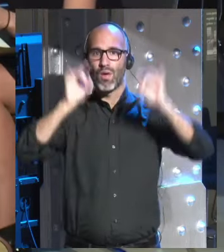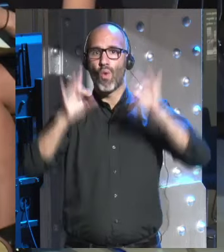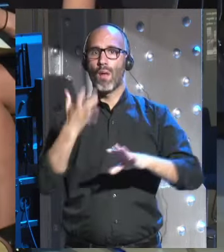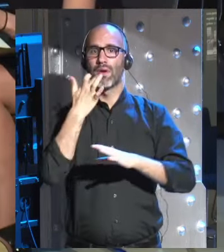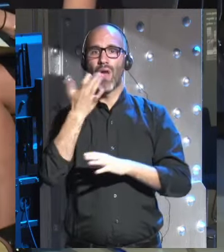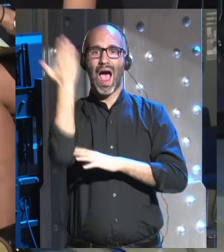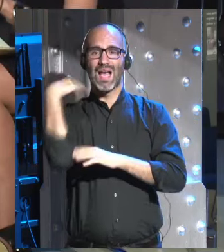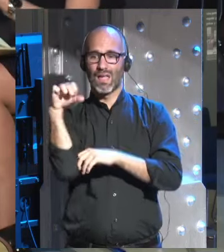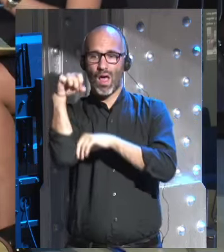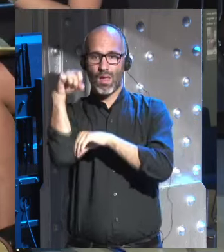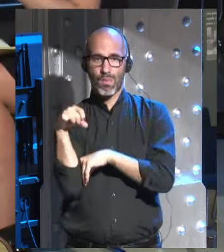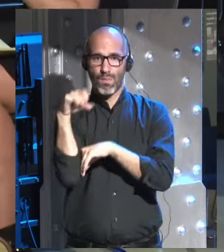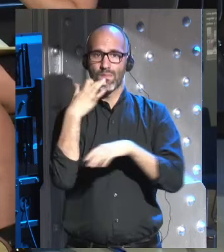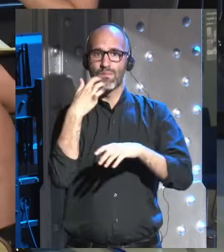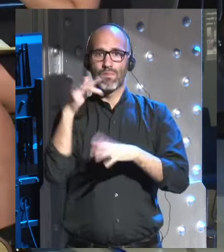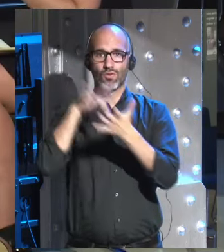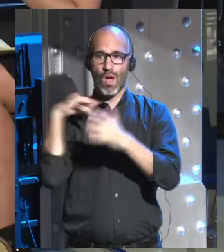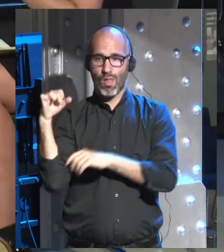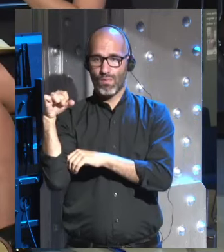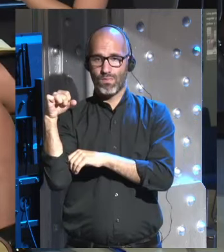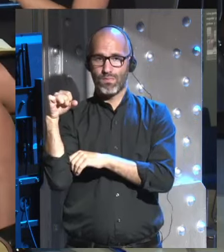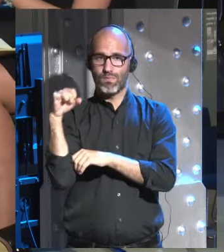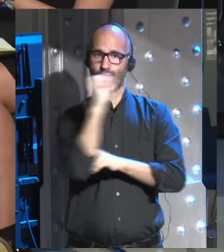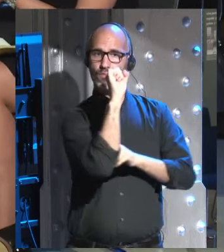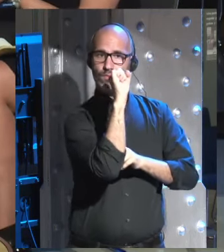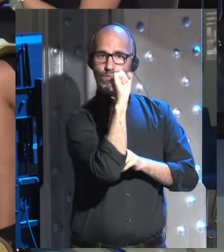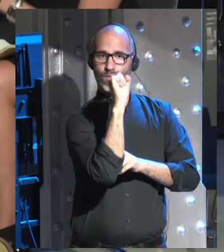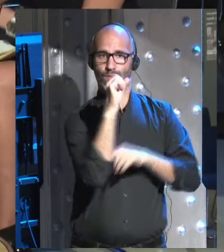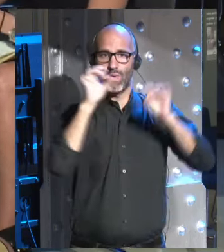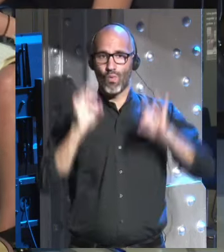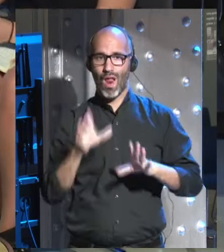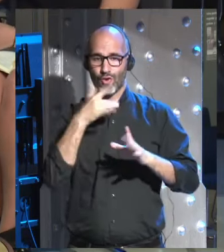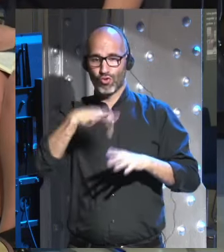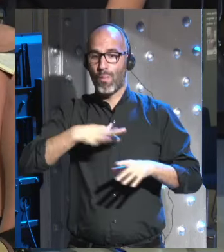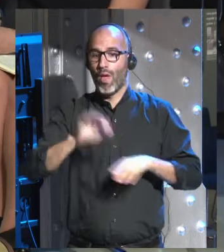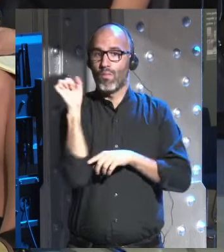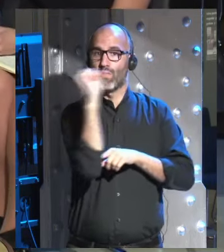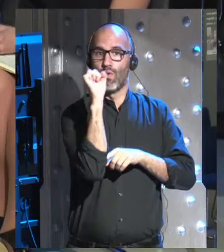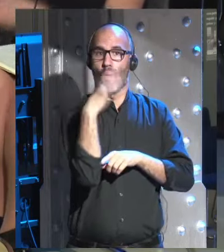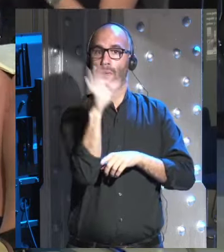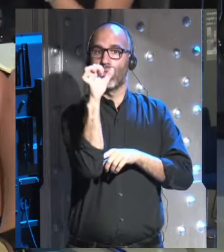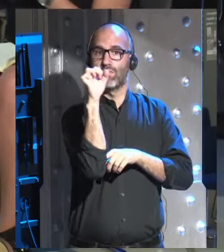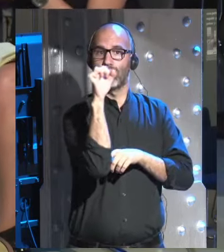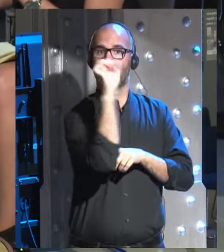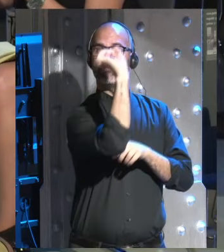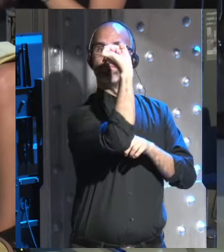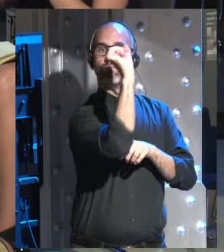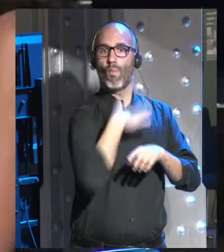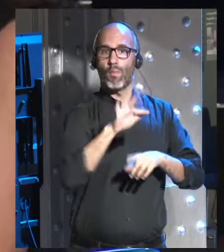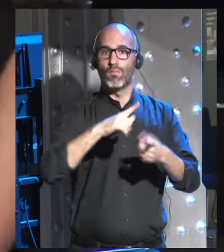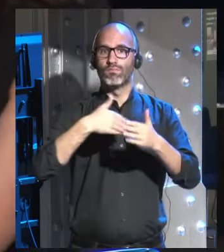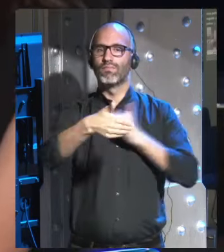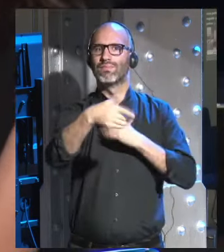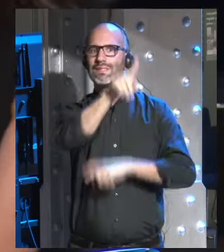Erectus que no se dio cuenta y que terminó siendo sustituido por Homo Sapiens podemos ser sustituidos por Homo Deus y yo me pregunto